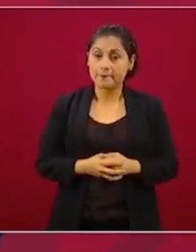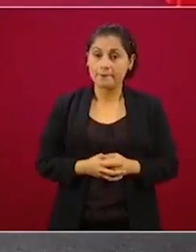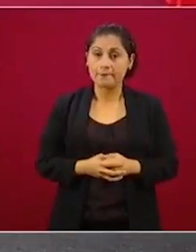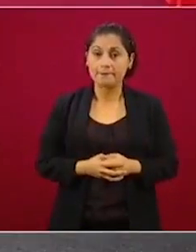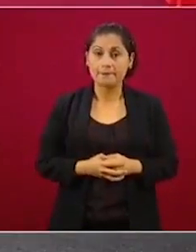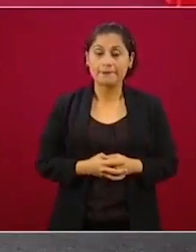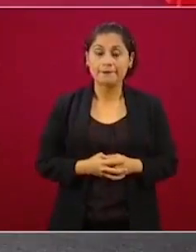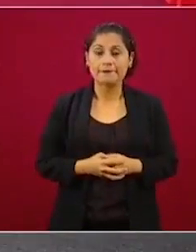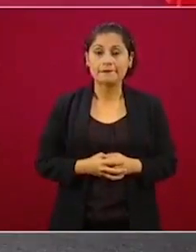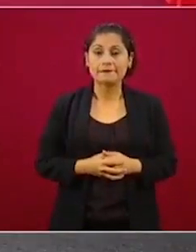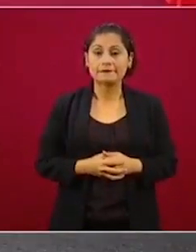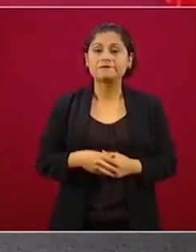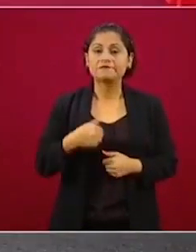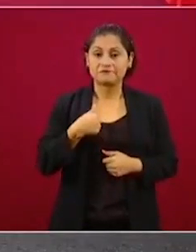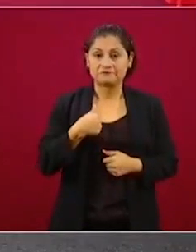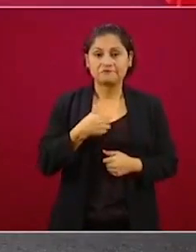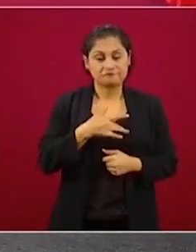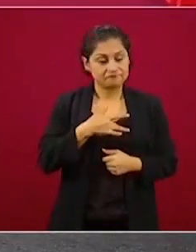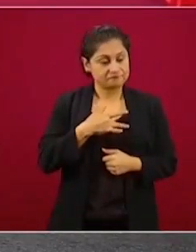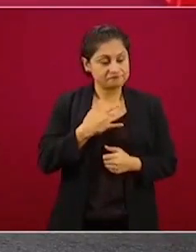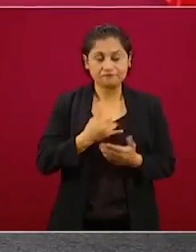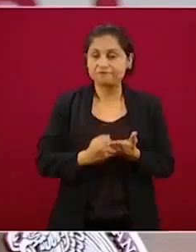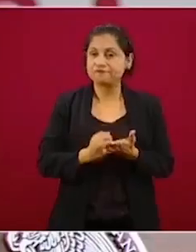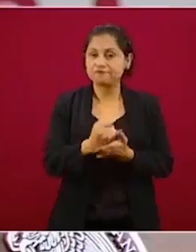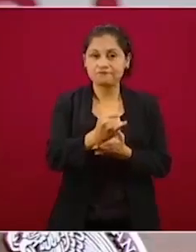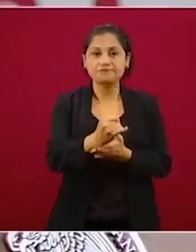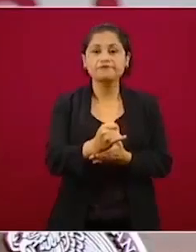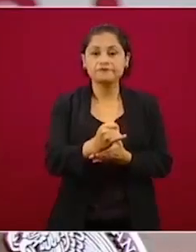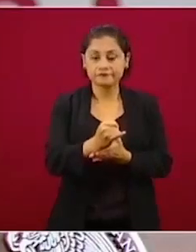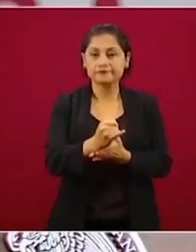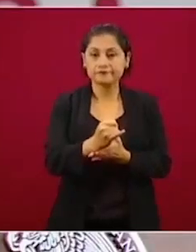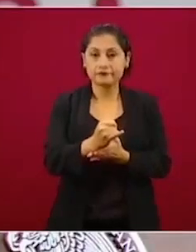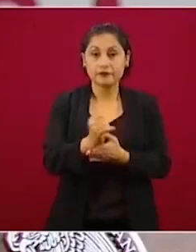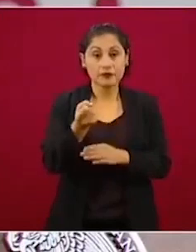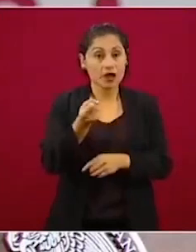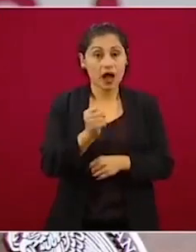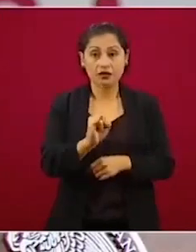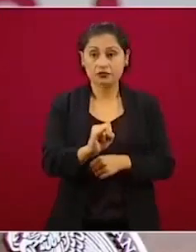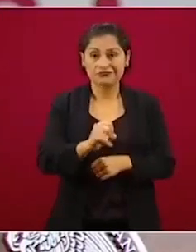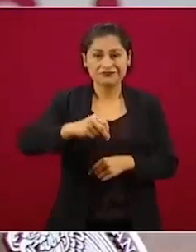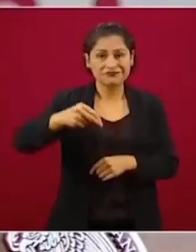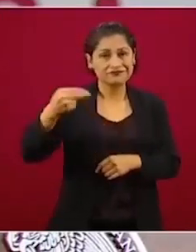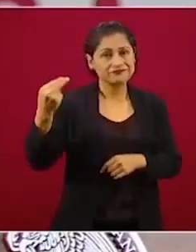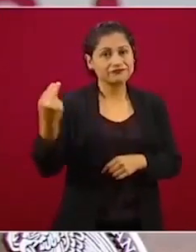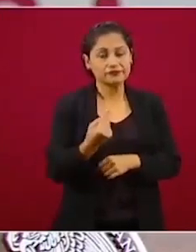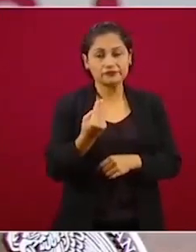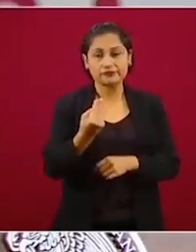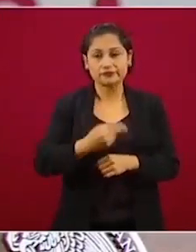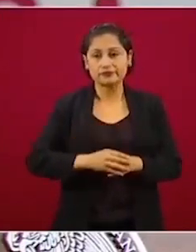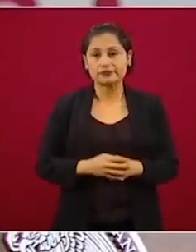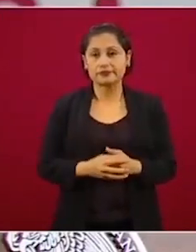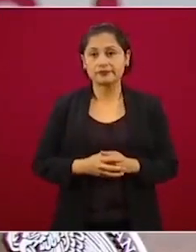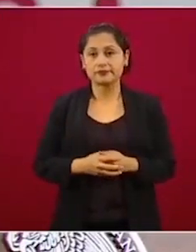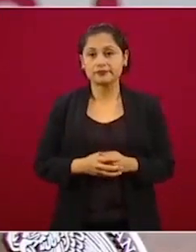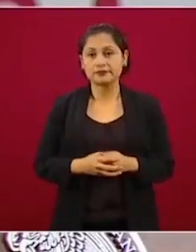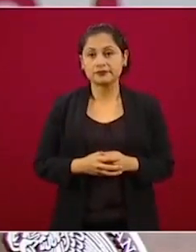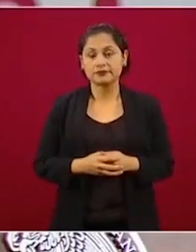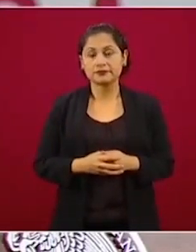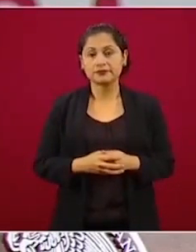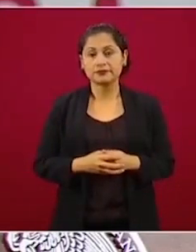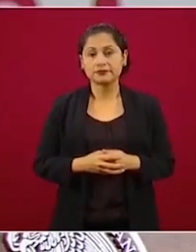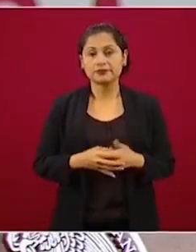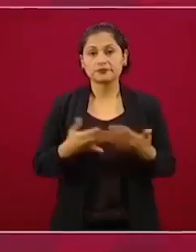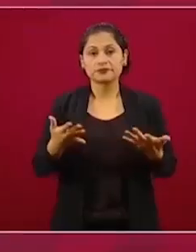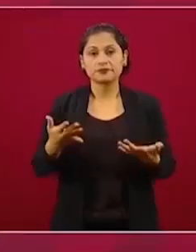Estoy convencido de que es necesario y como no tengo problema de